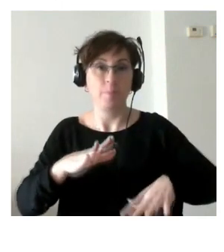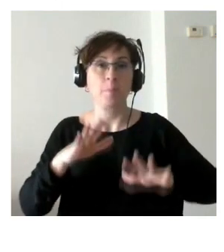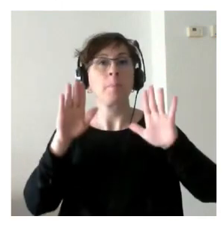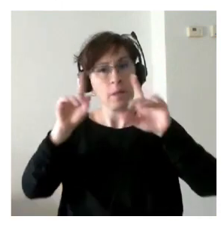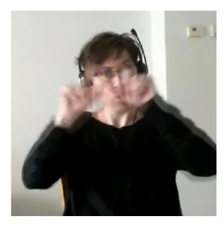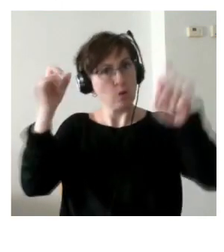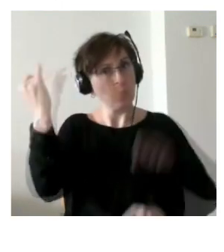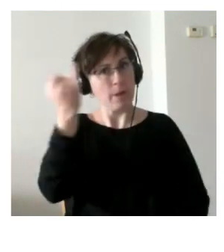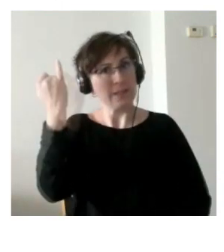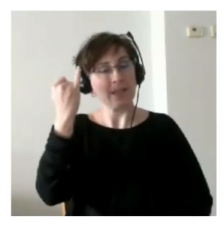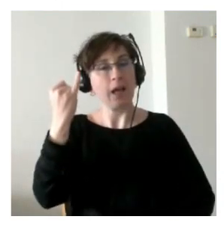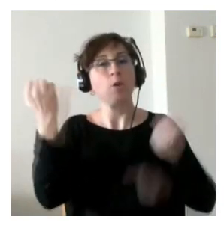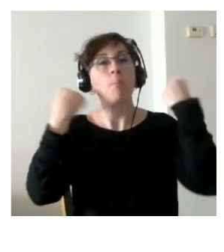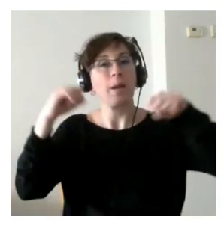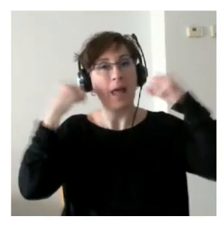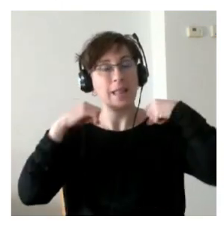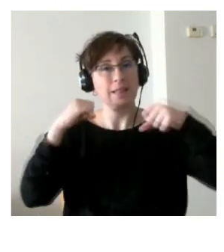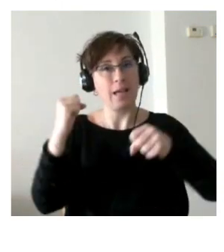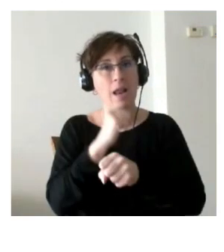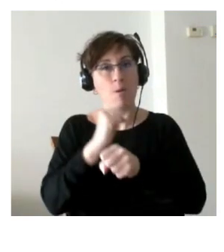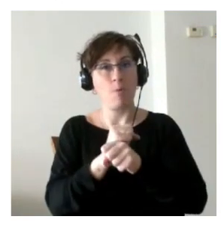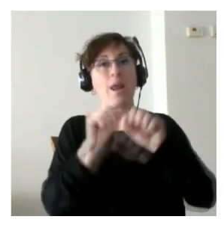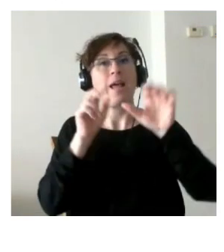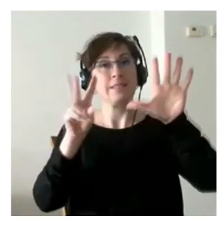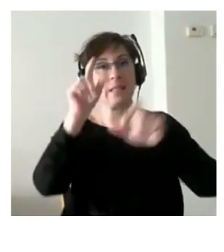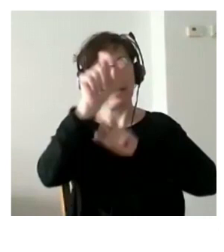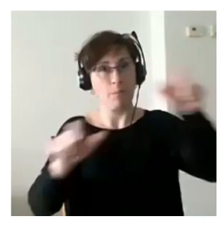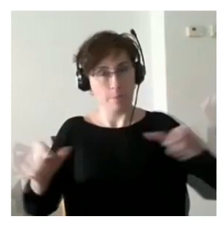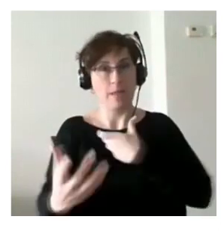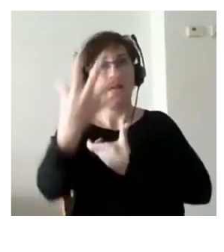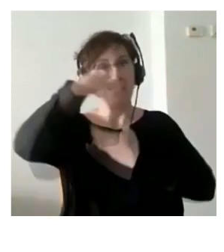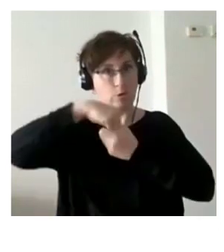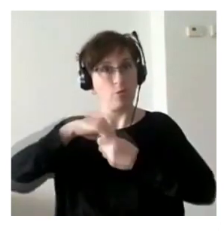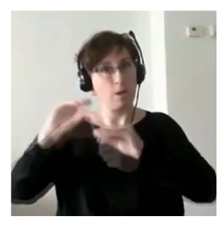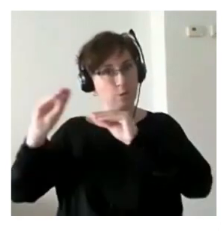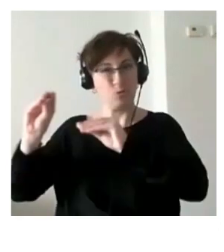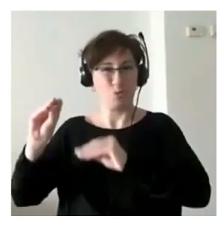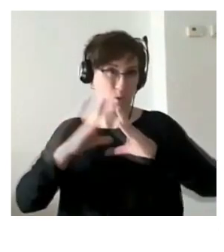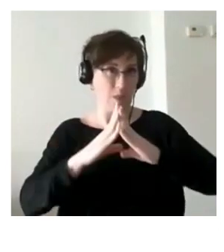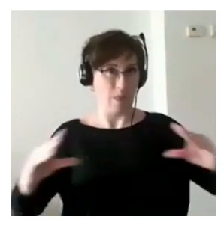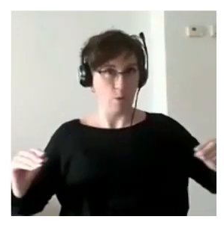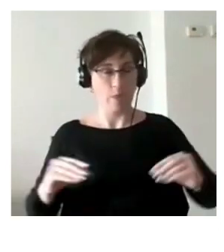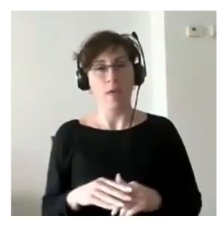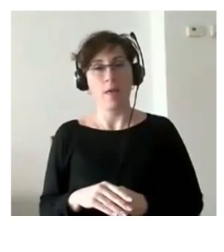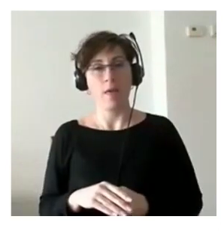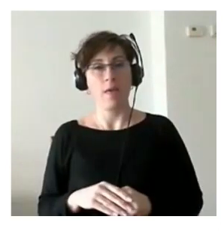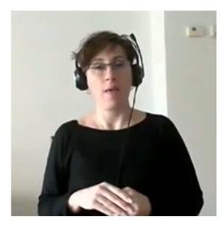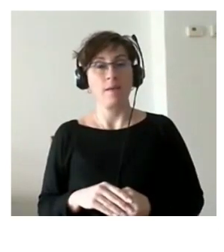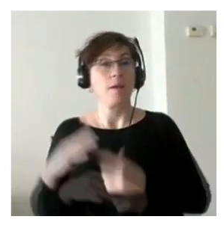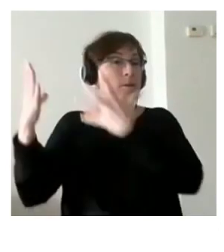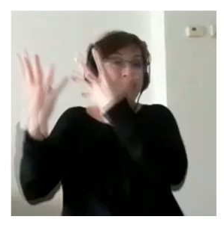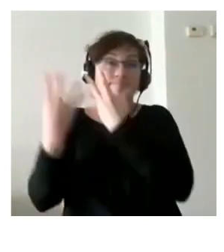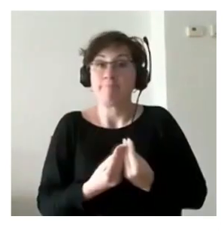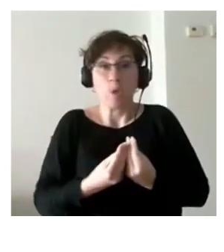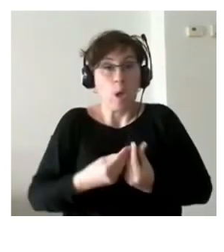empresario que ha dado prácticas laborales a siete personas del proyecto de la comunidad de Andalucía como decía hoy no nos ha podido acompañar de forma